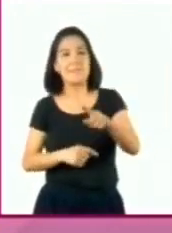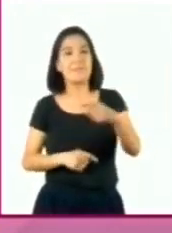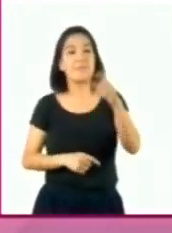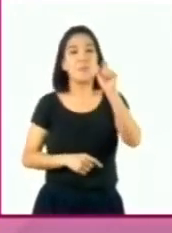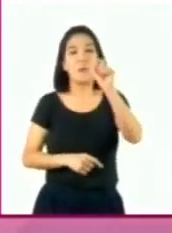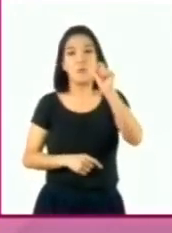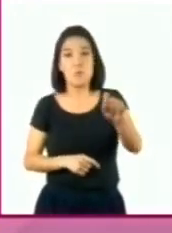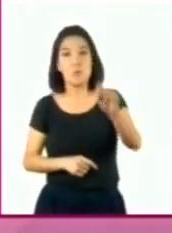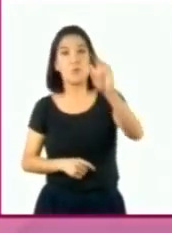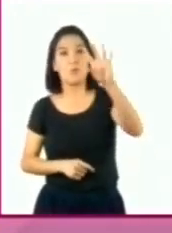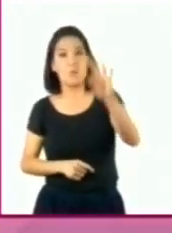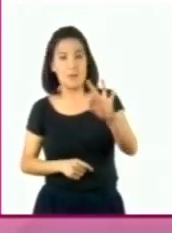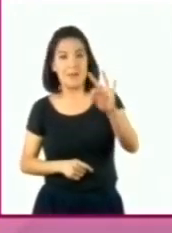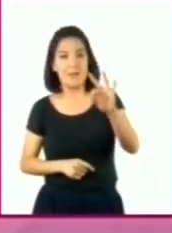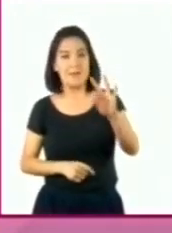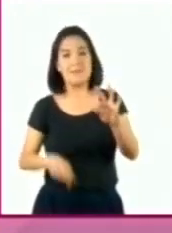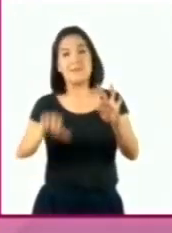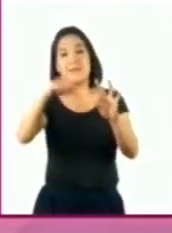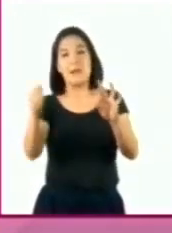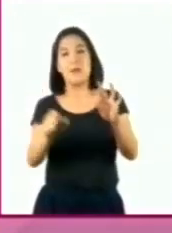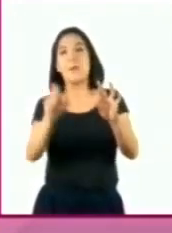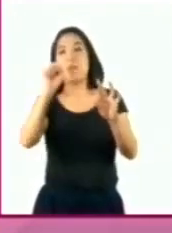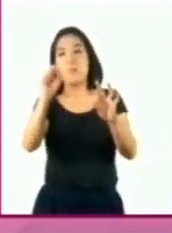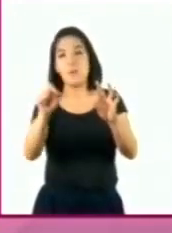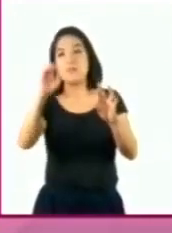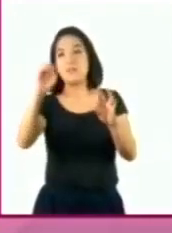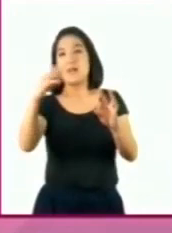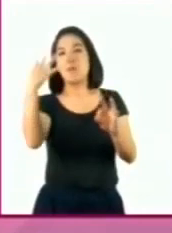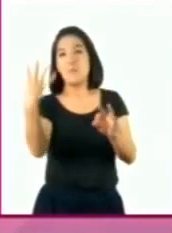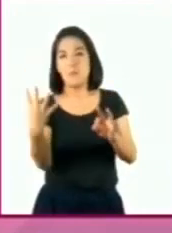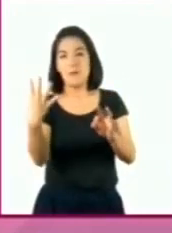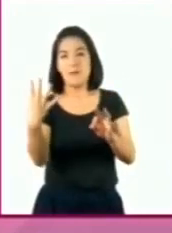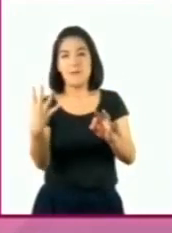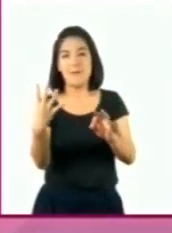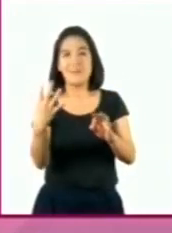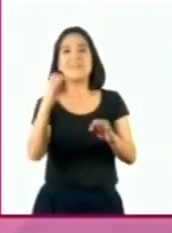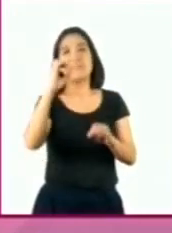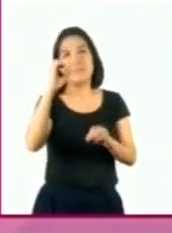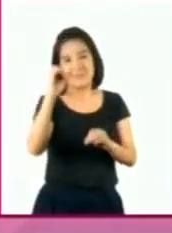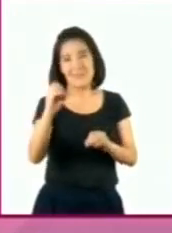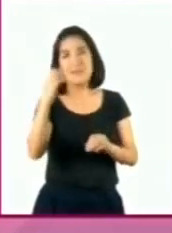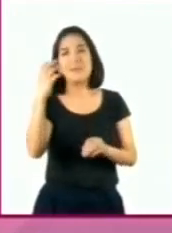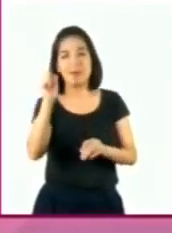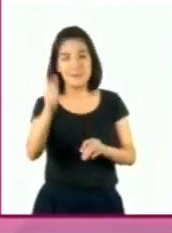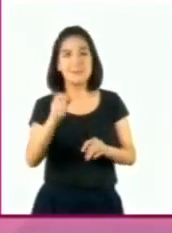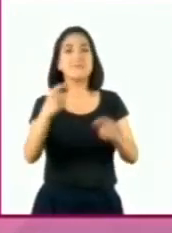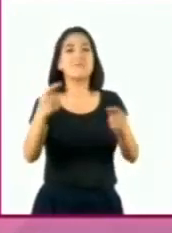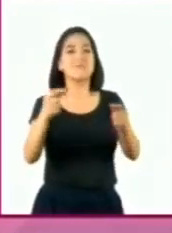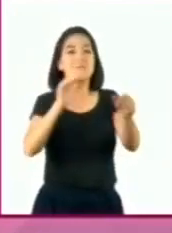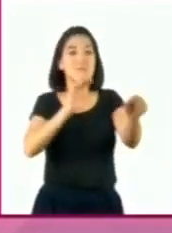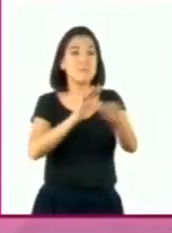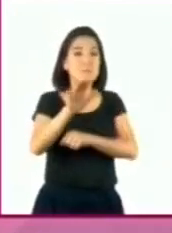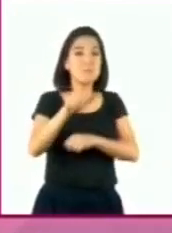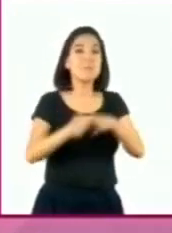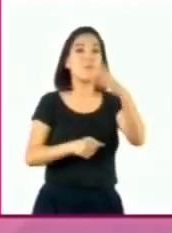es el 4 y en 1.04 es el 0. Se sabe que 4 es mayor que